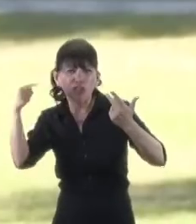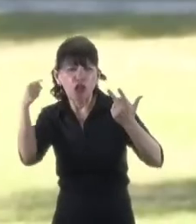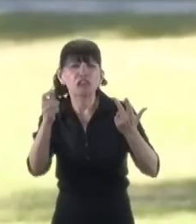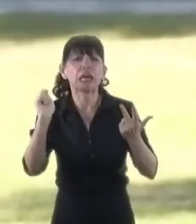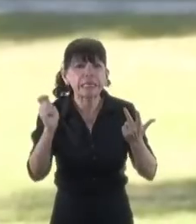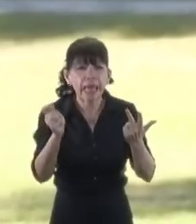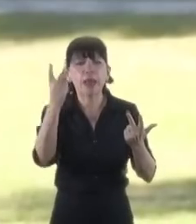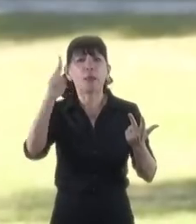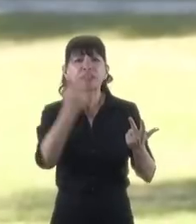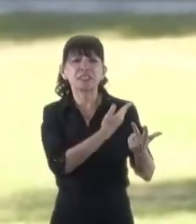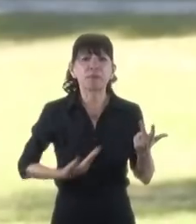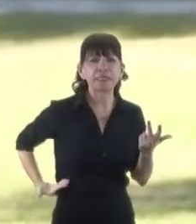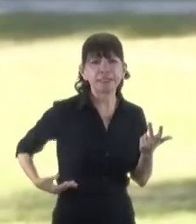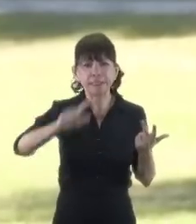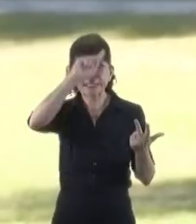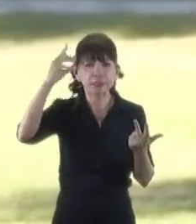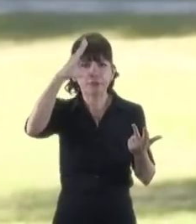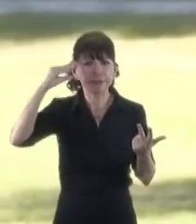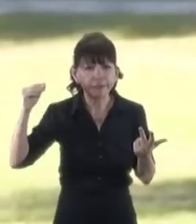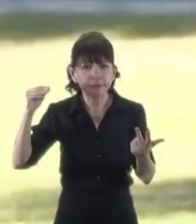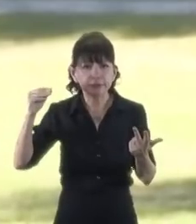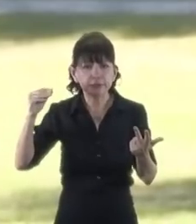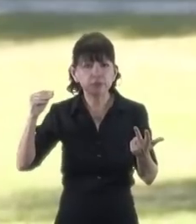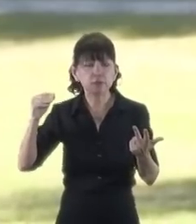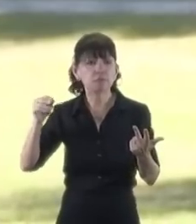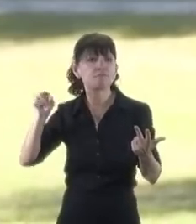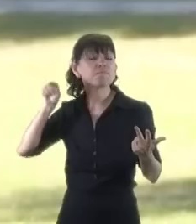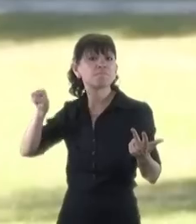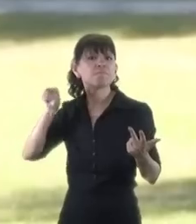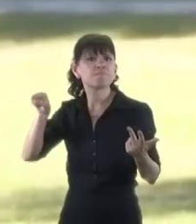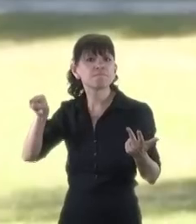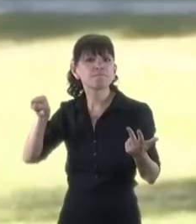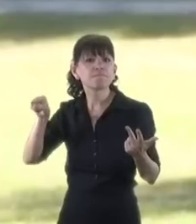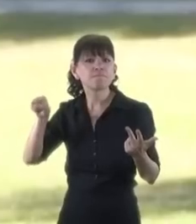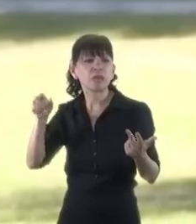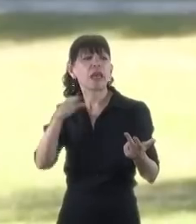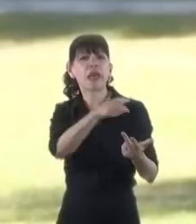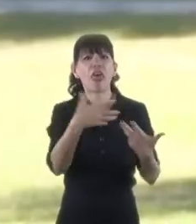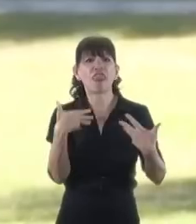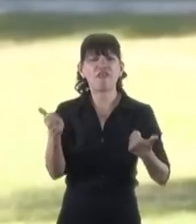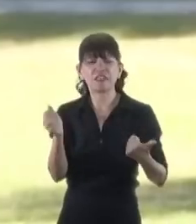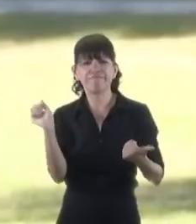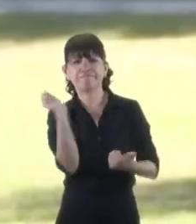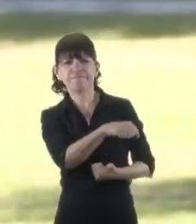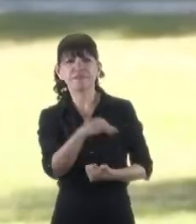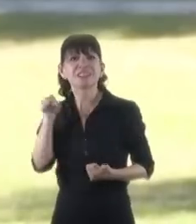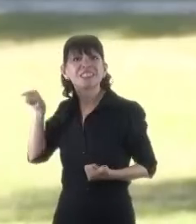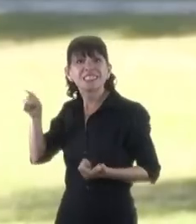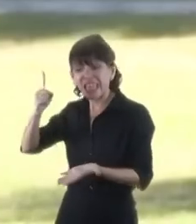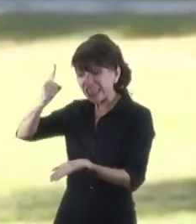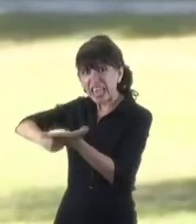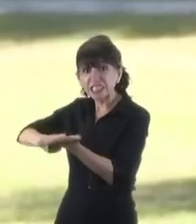Nación con argumentos forzados desatendiendo su derecho de defensa y dictando sentencias